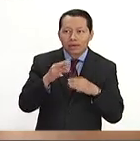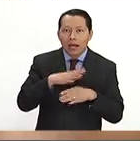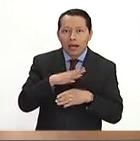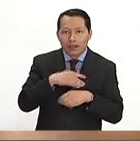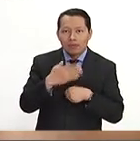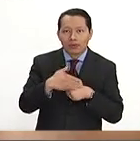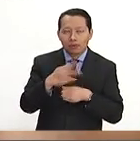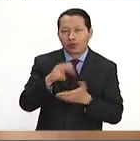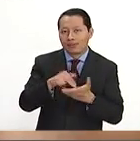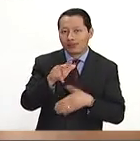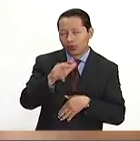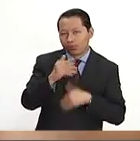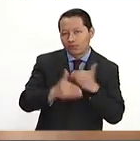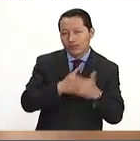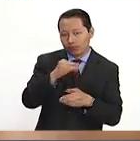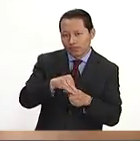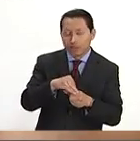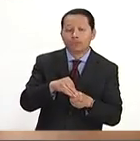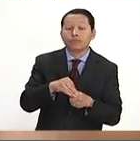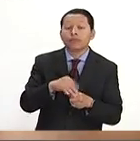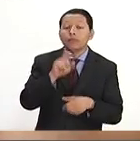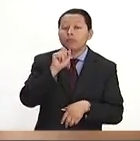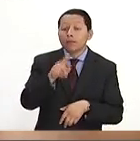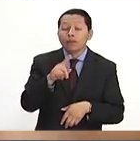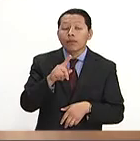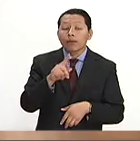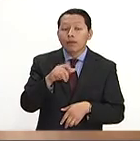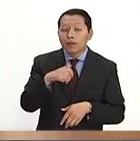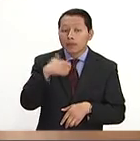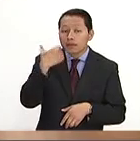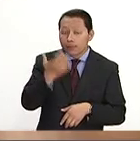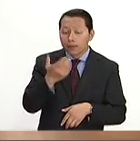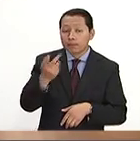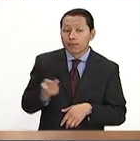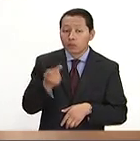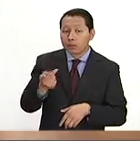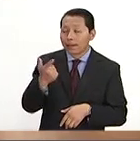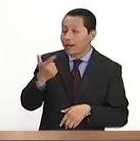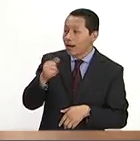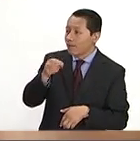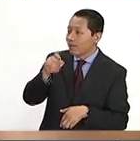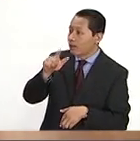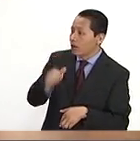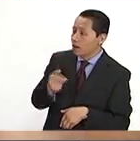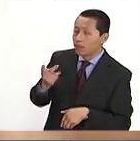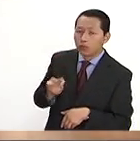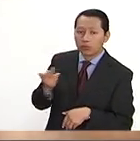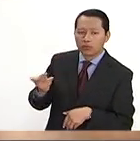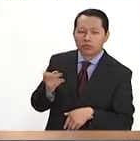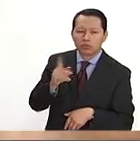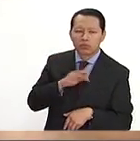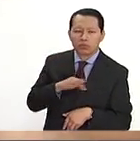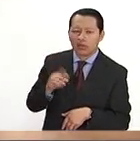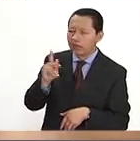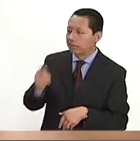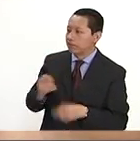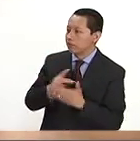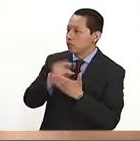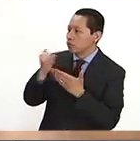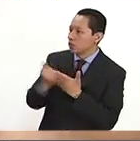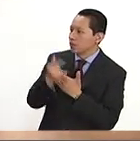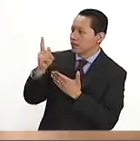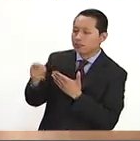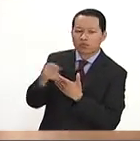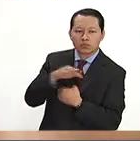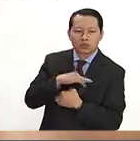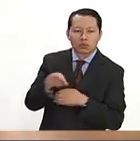del 2018. Me gustaría preguntarte, Gabriela, ¿en qué consiste este proyecto? ¿Cómo